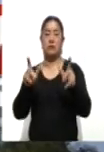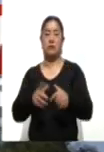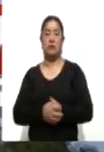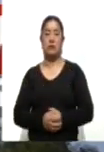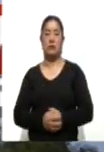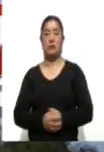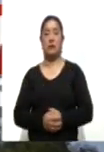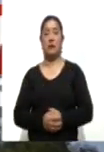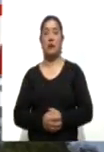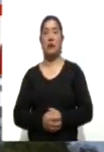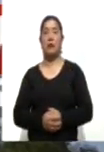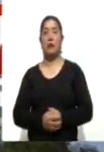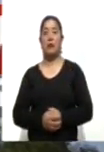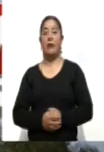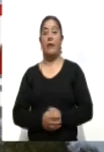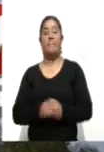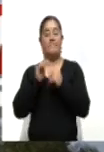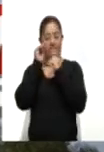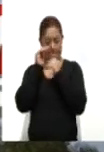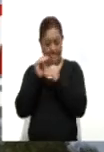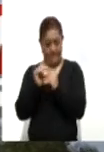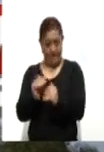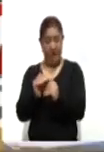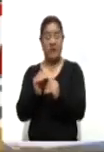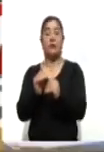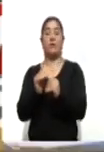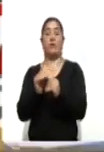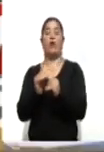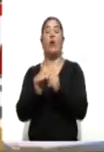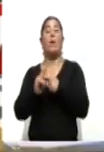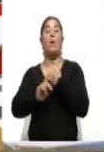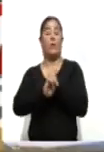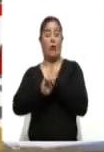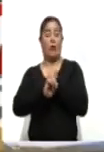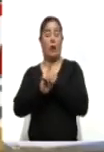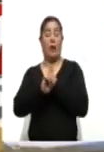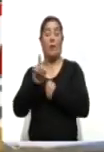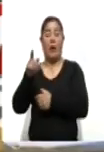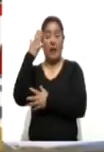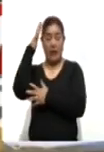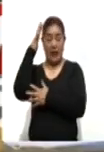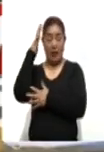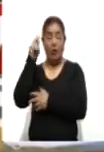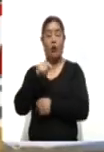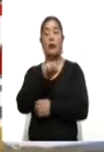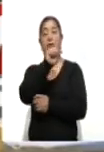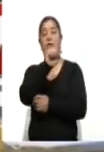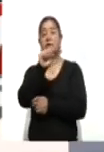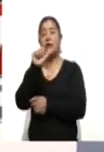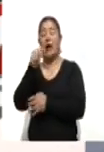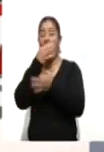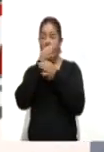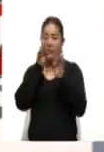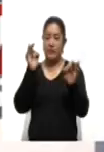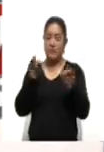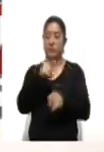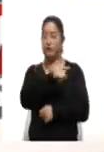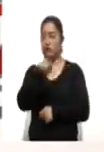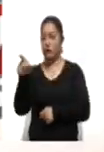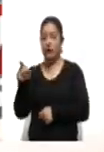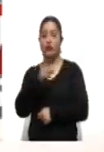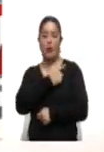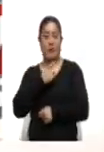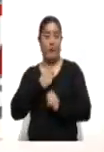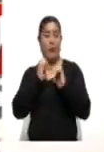Para reducir el riesgo de deshidratación o golpe de calor llama a la Secretaría de Salud del Estado a fortalecer las medidas